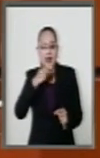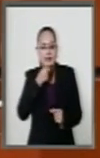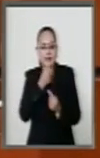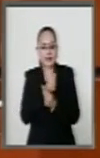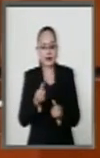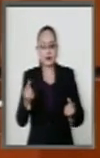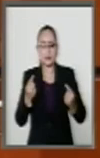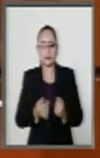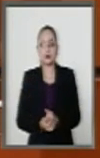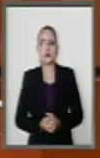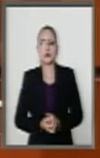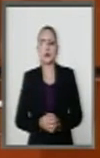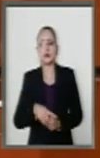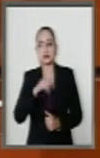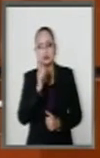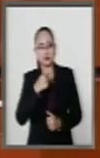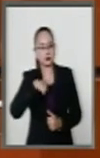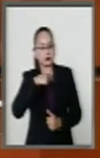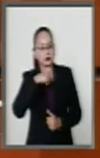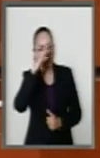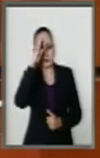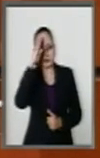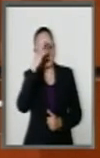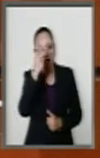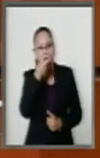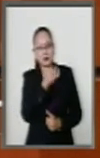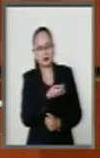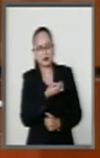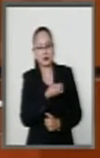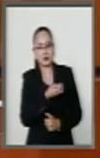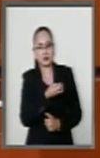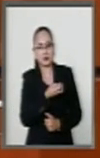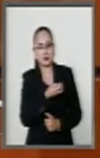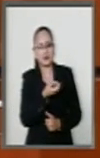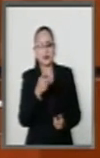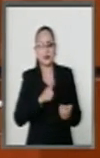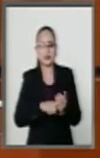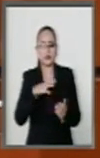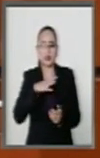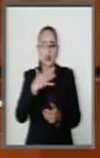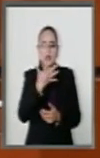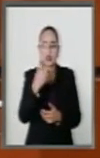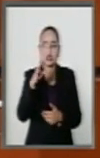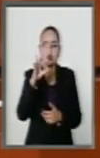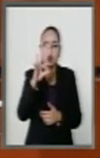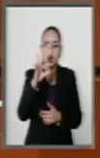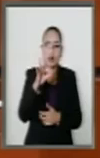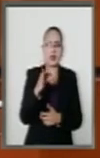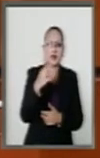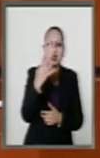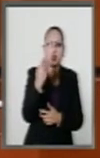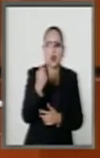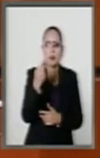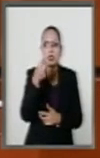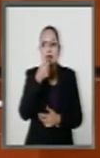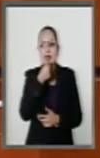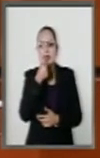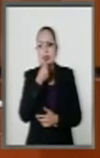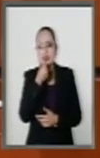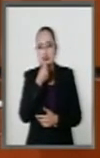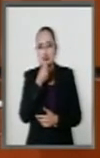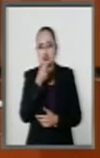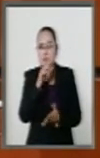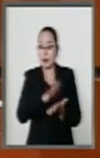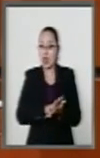Pero, pensemos, pensemos en esos 549 niños, les repito, la